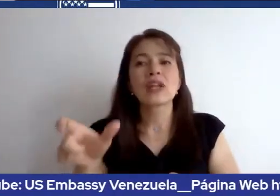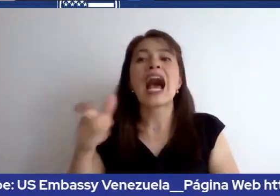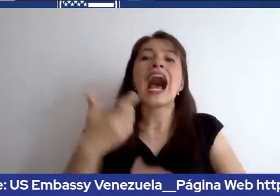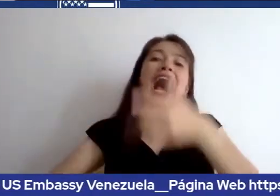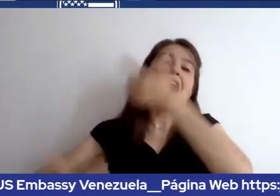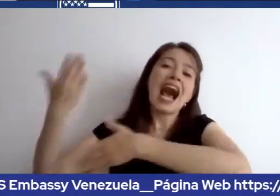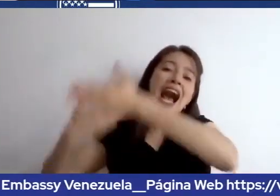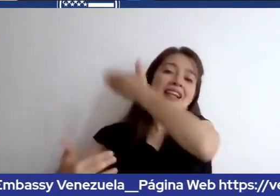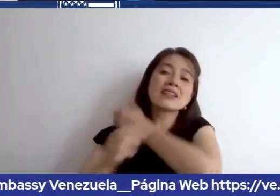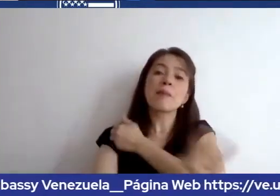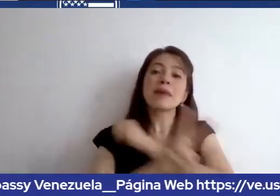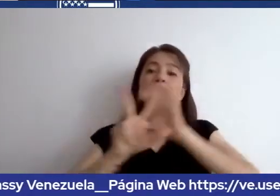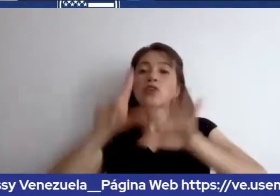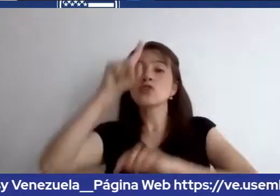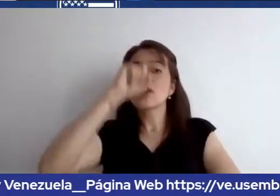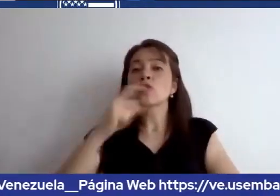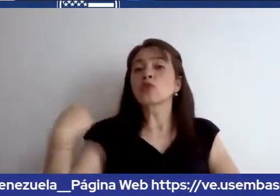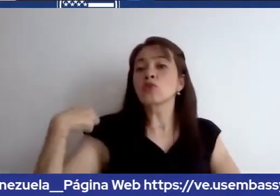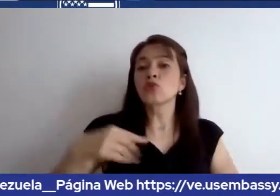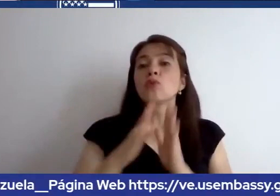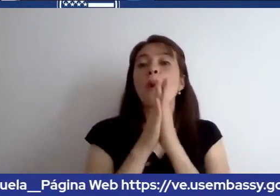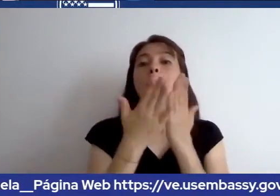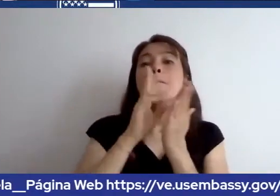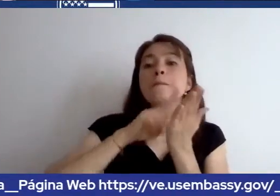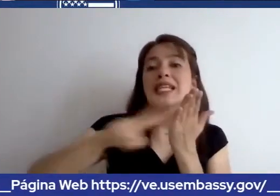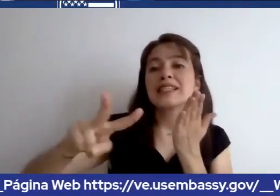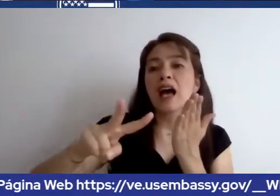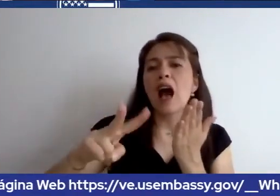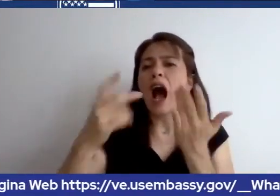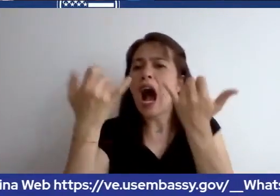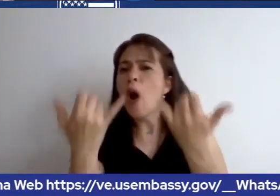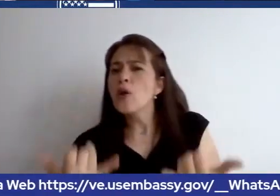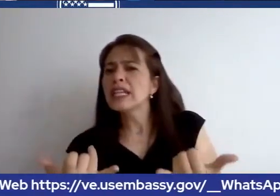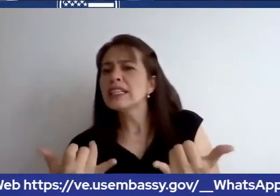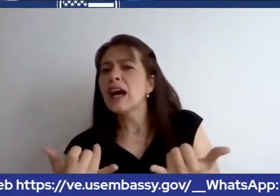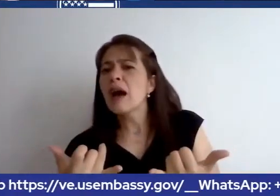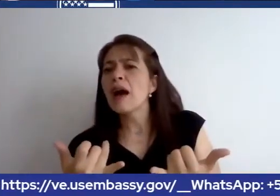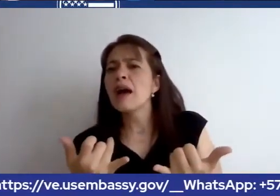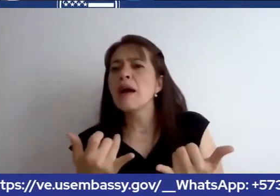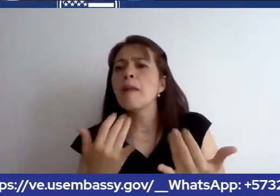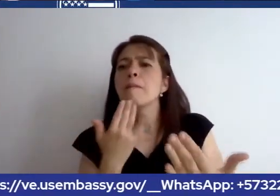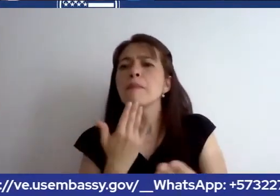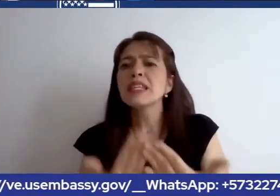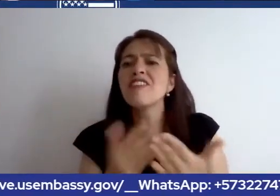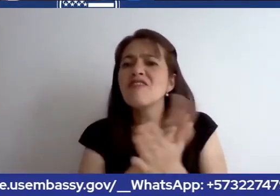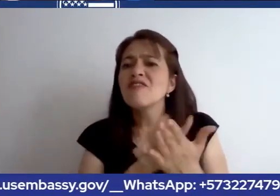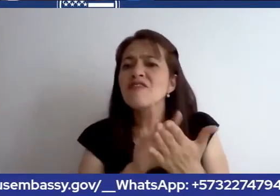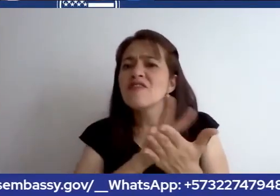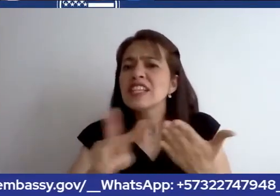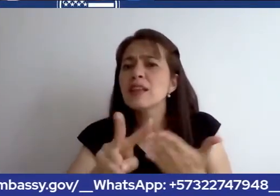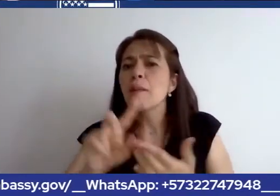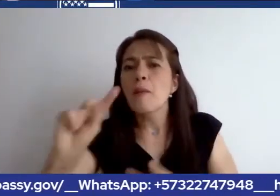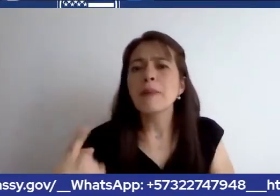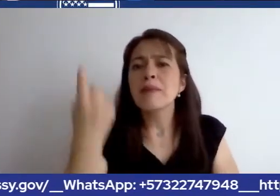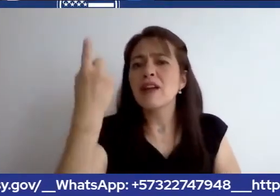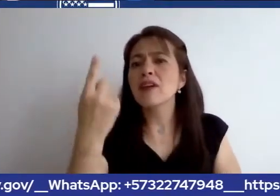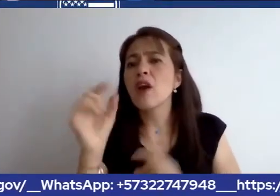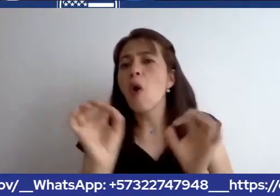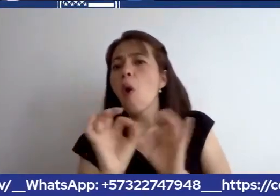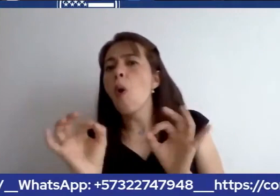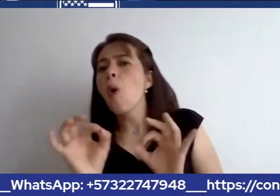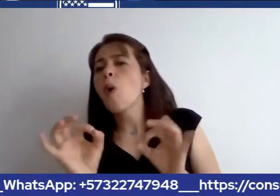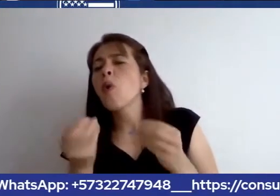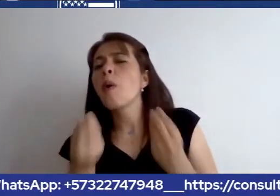28 años y si aplica ahora es como renovación o primera vez Ok parece que la pregunta se